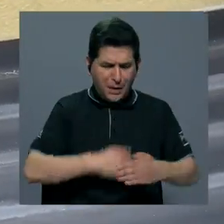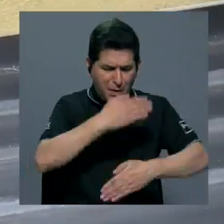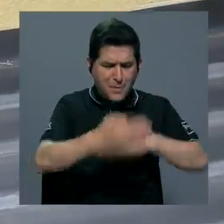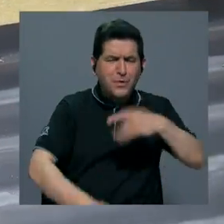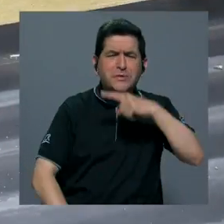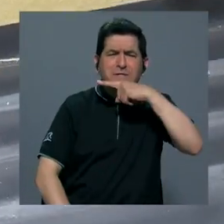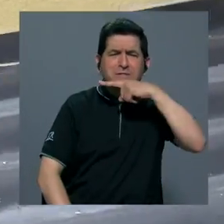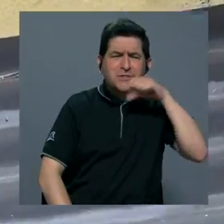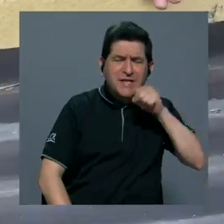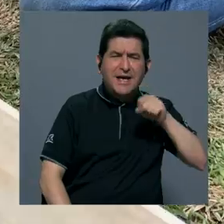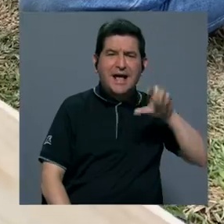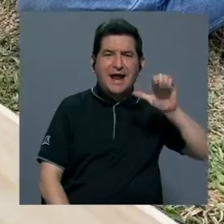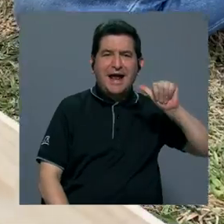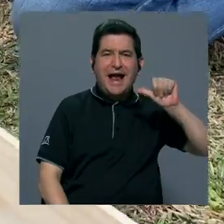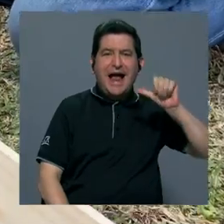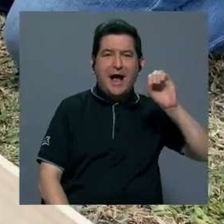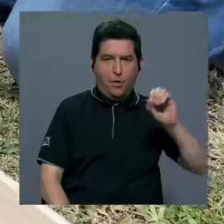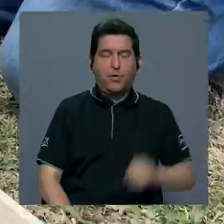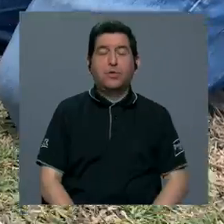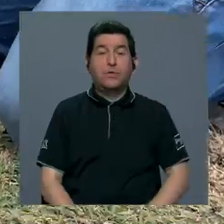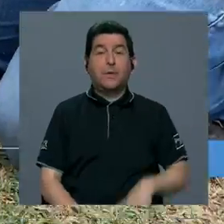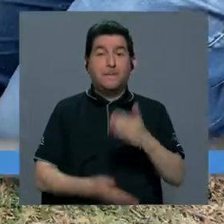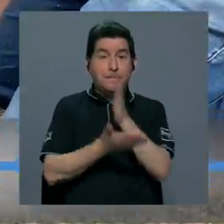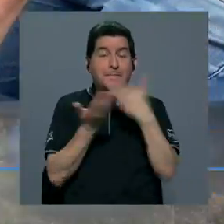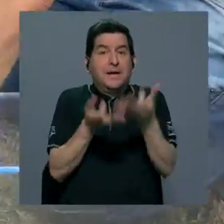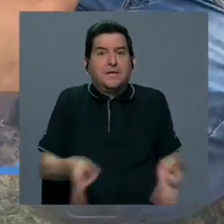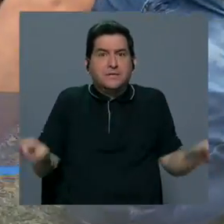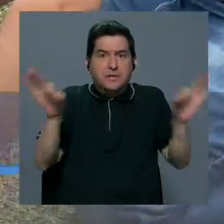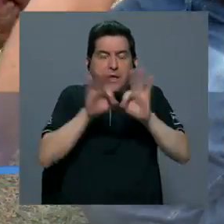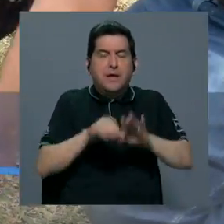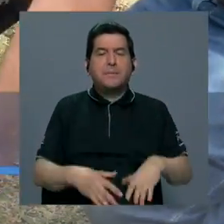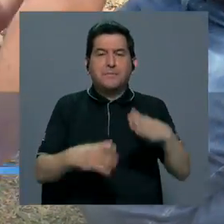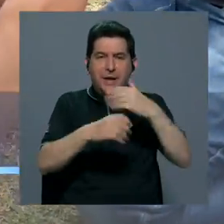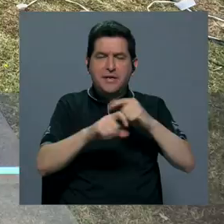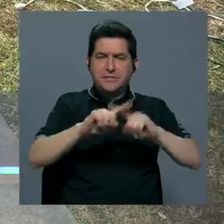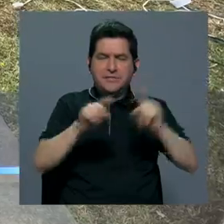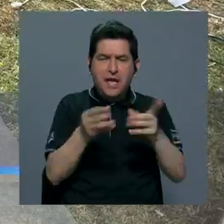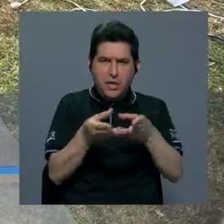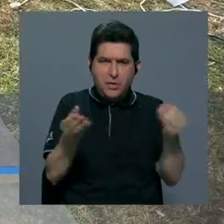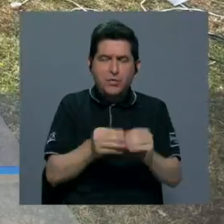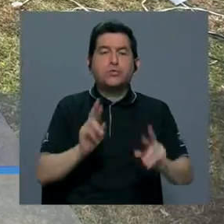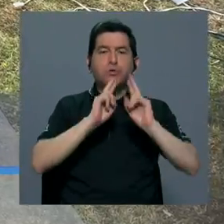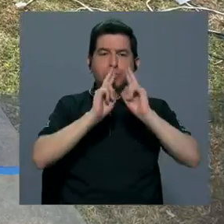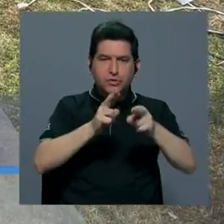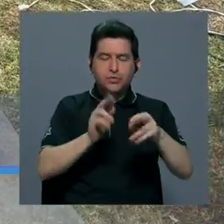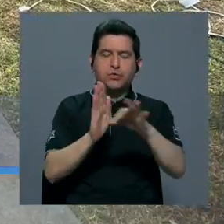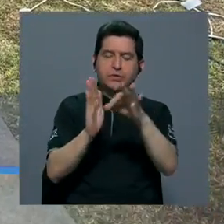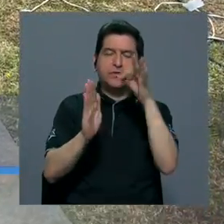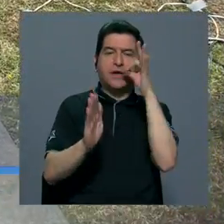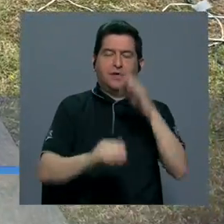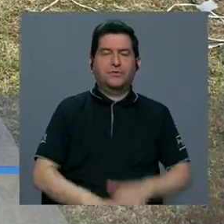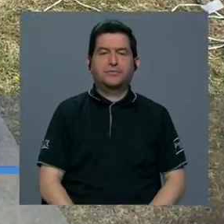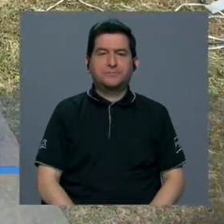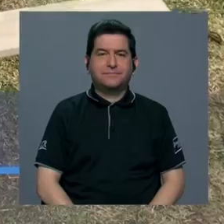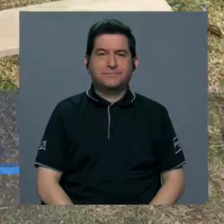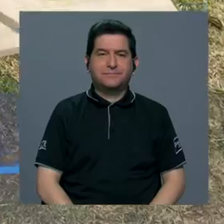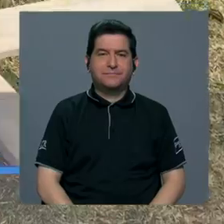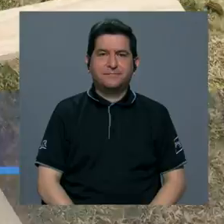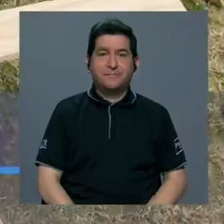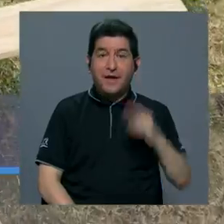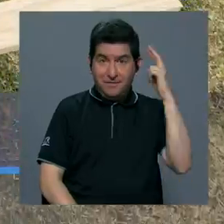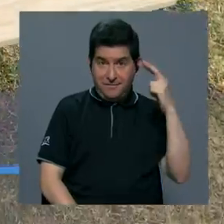El proceso de deshidratación del cacao es una parte vital en la creación de productos derivados de este fruto.